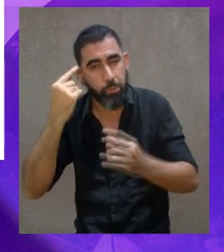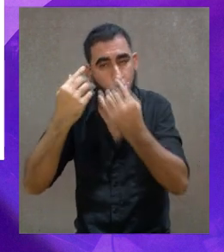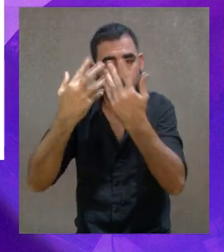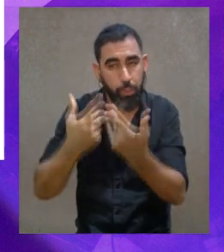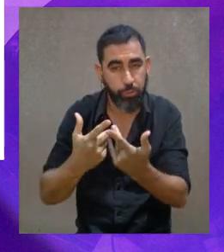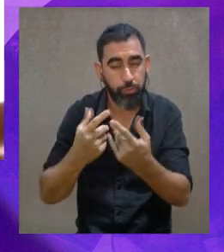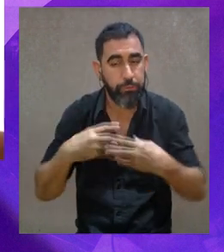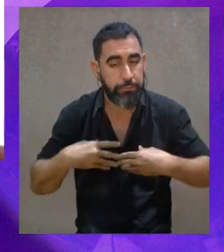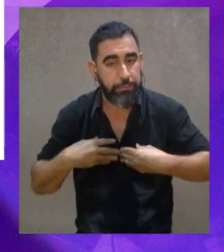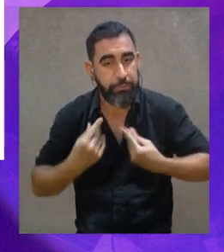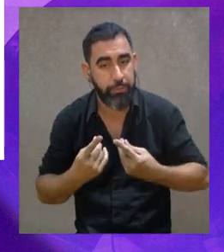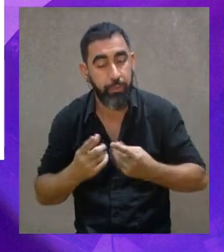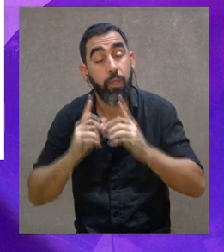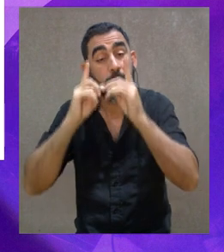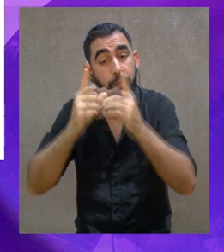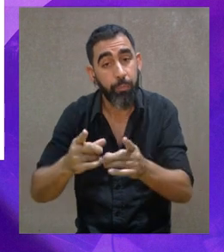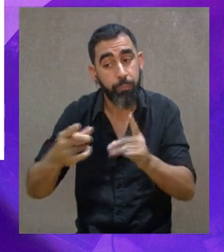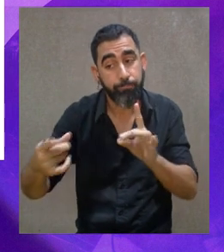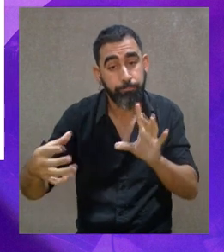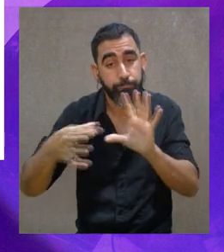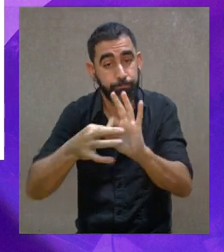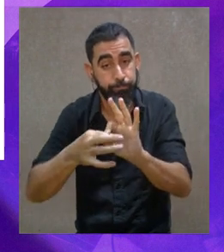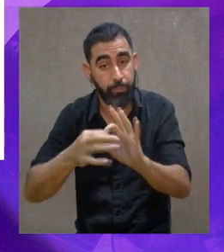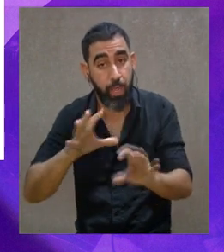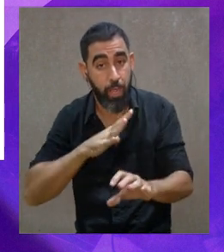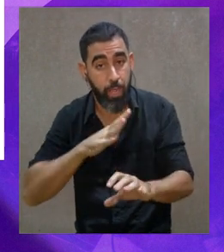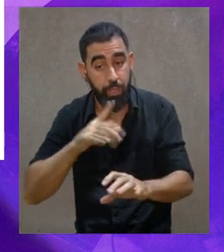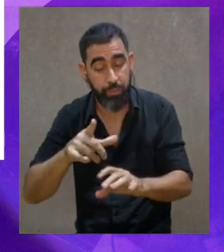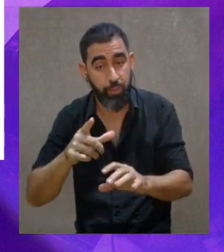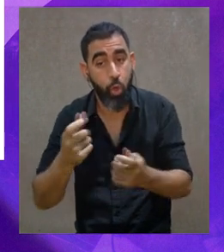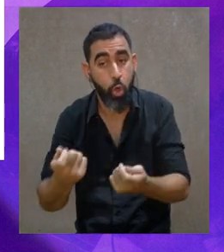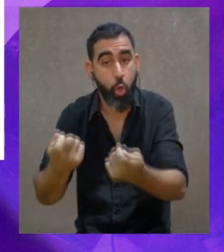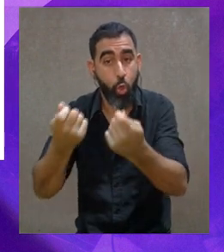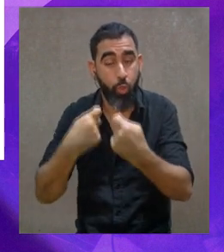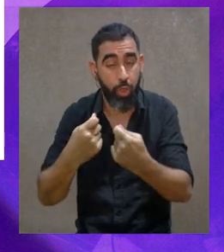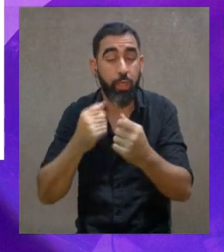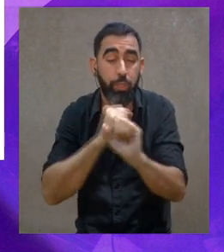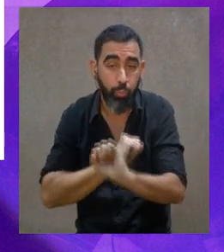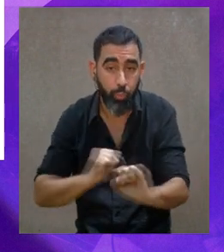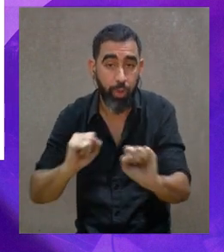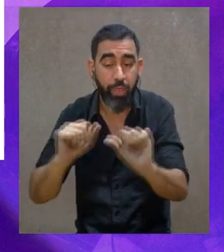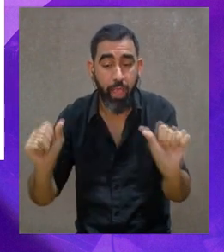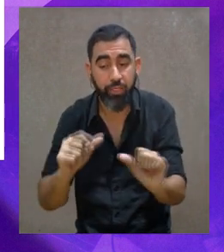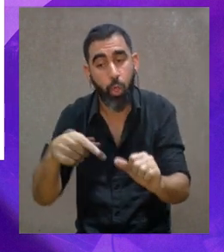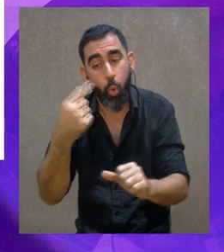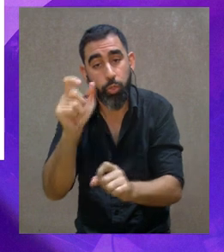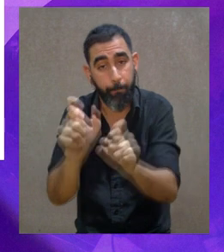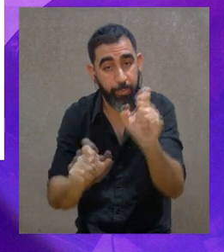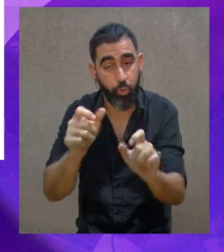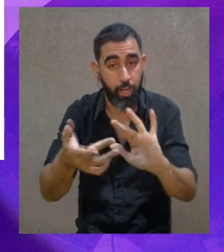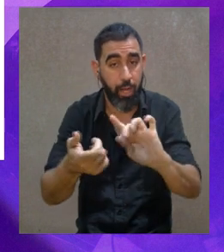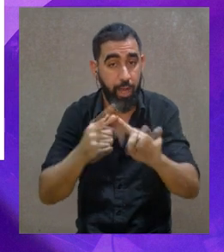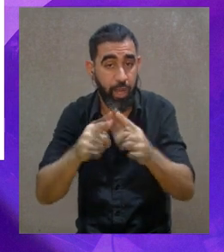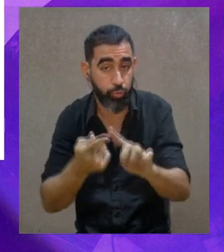los músicos de orquesta o los músicos de coro, cuando están cantando, cuando están tocando juntos, llegan a un estado, una frecuencia